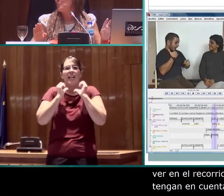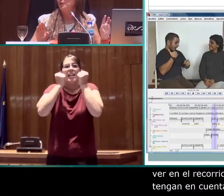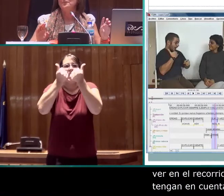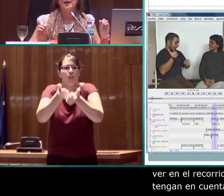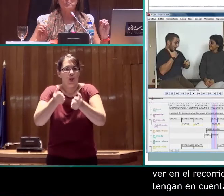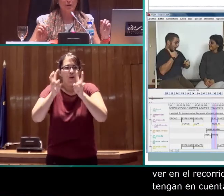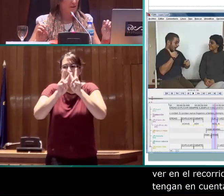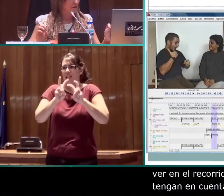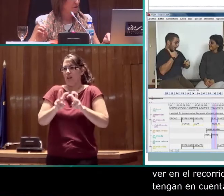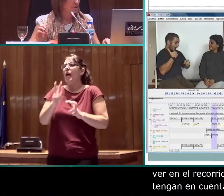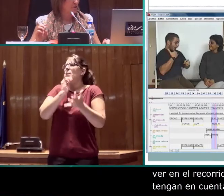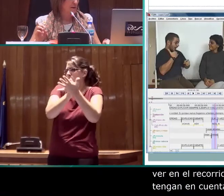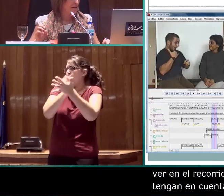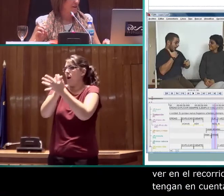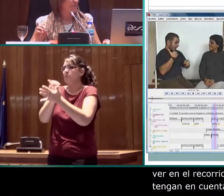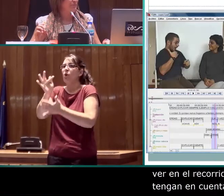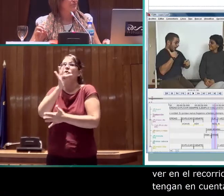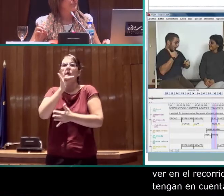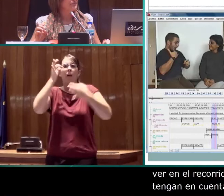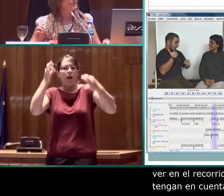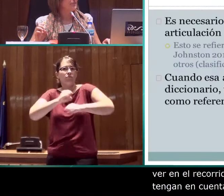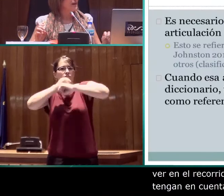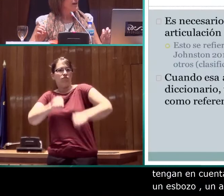pruebas, pero hay pocas decisiones tomadas aún.